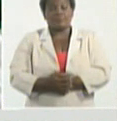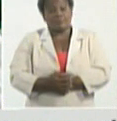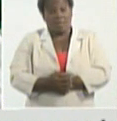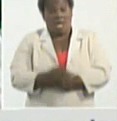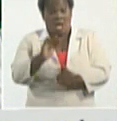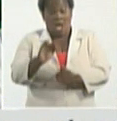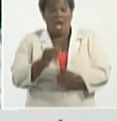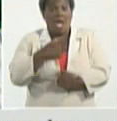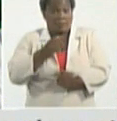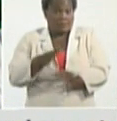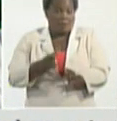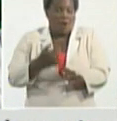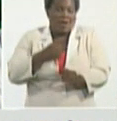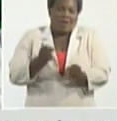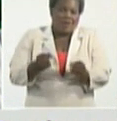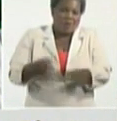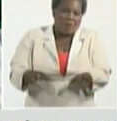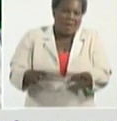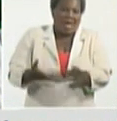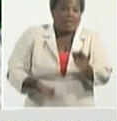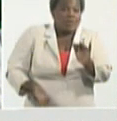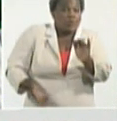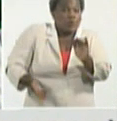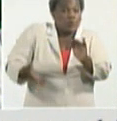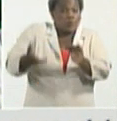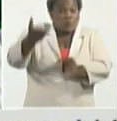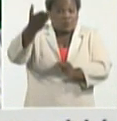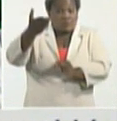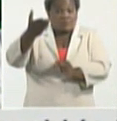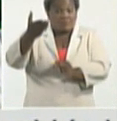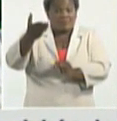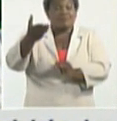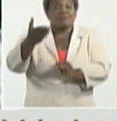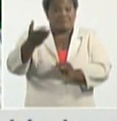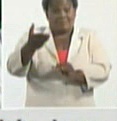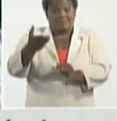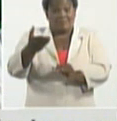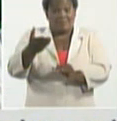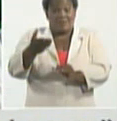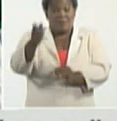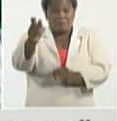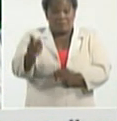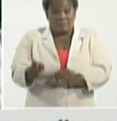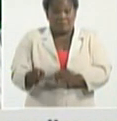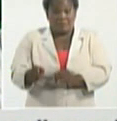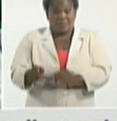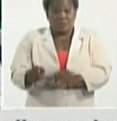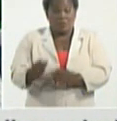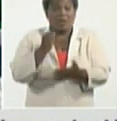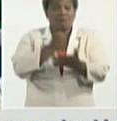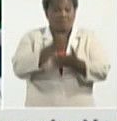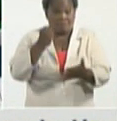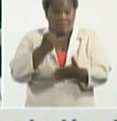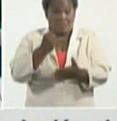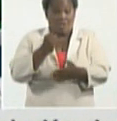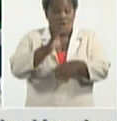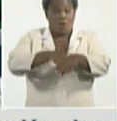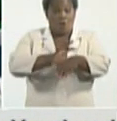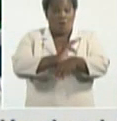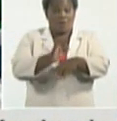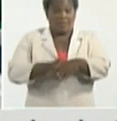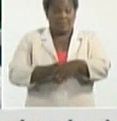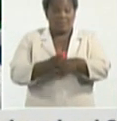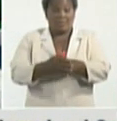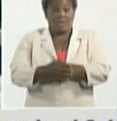incrementarse de manera significativa el número de personas diagnosticadas con COVID en la